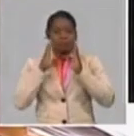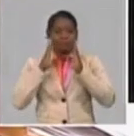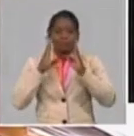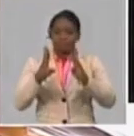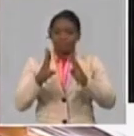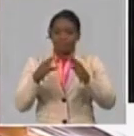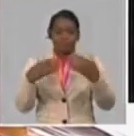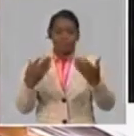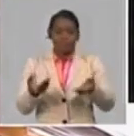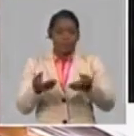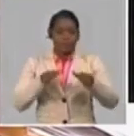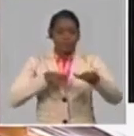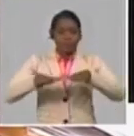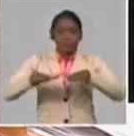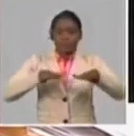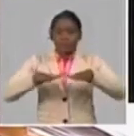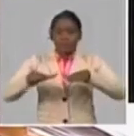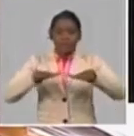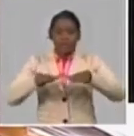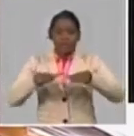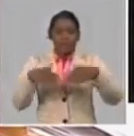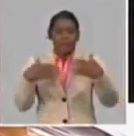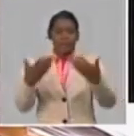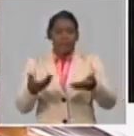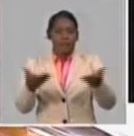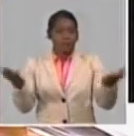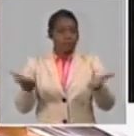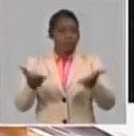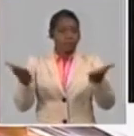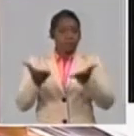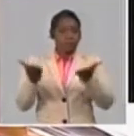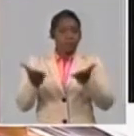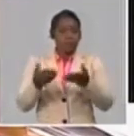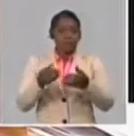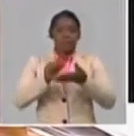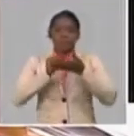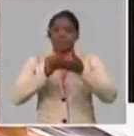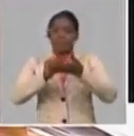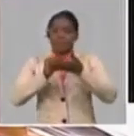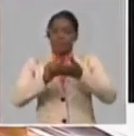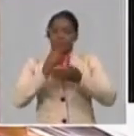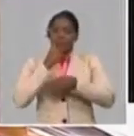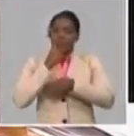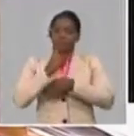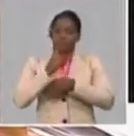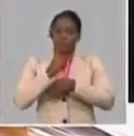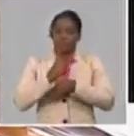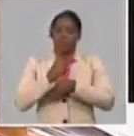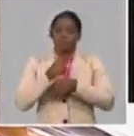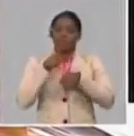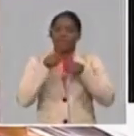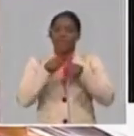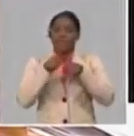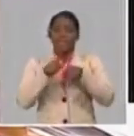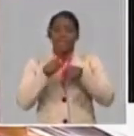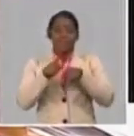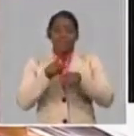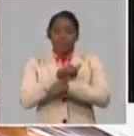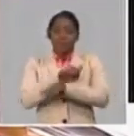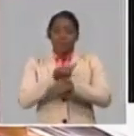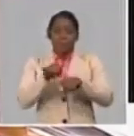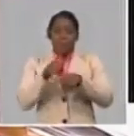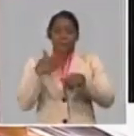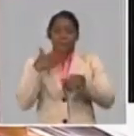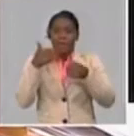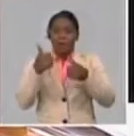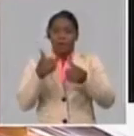movilización para el incremento de la producción de bienes y servicios que aseguren satisfacer la creciente